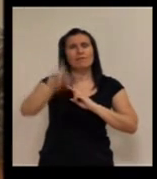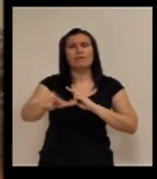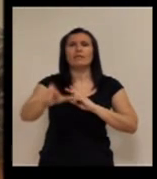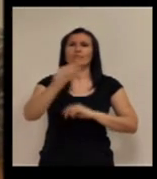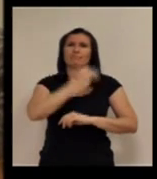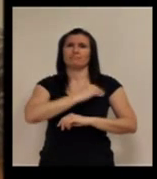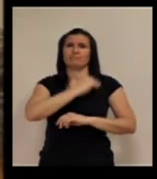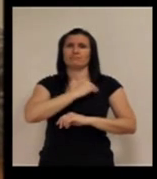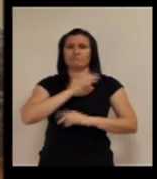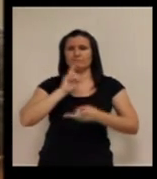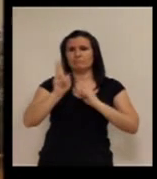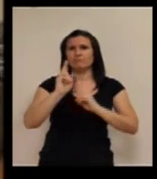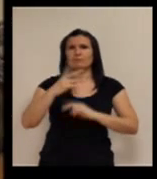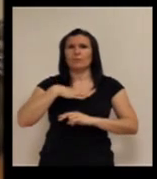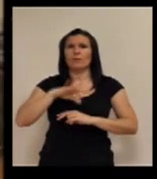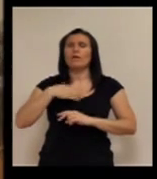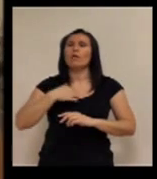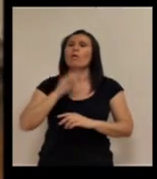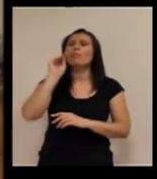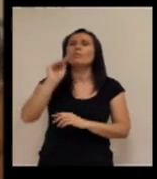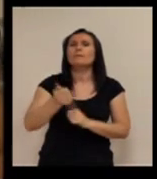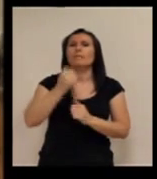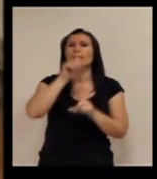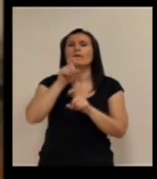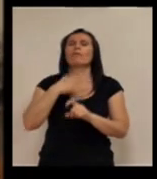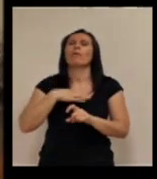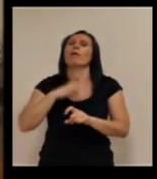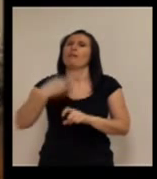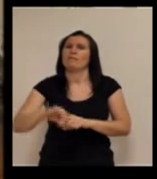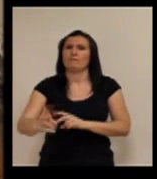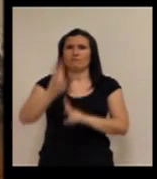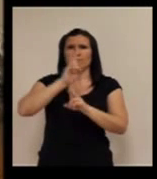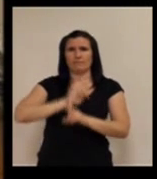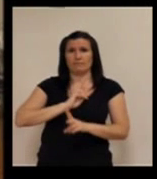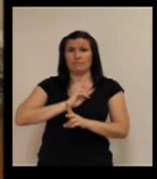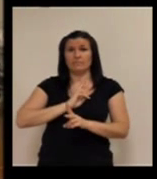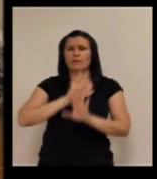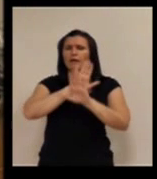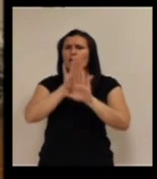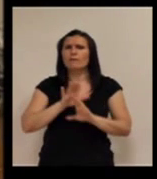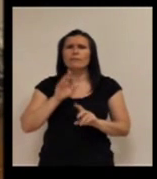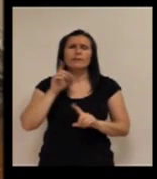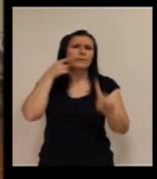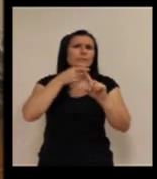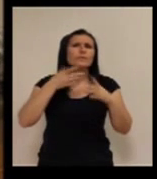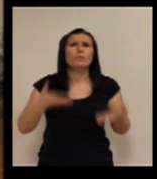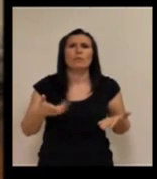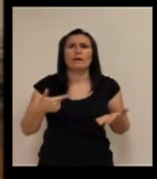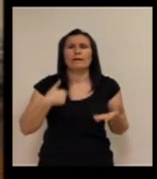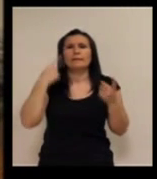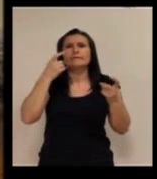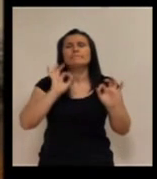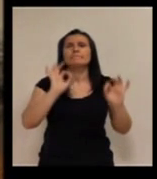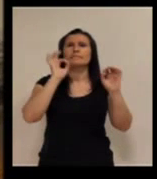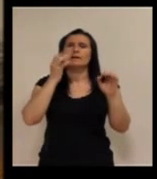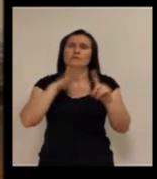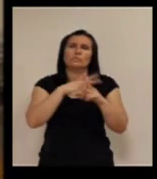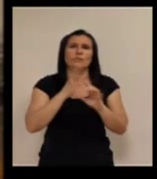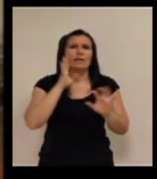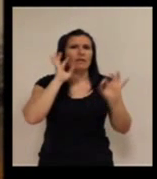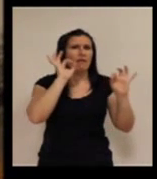usuario y plantearle preguntas con alternativas de respuesta. Lo que buscamos es que fuera útil en situaciones de emergencia